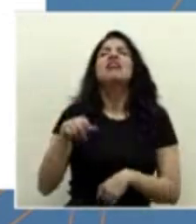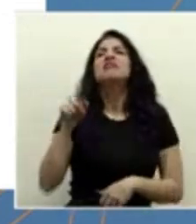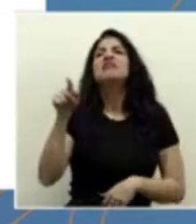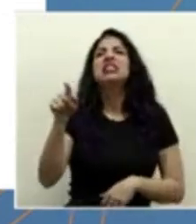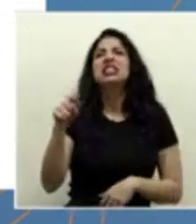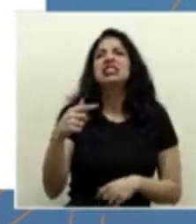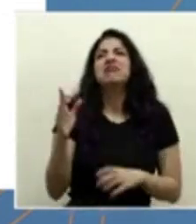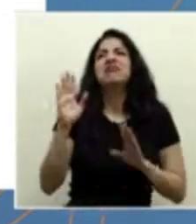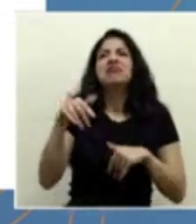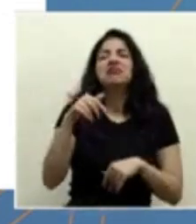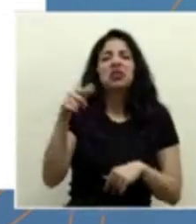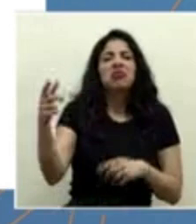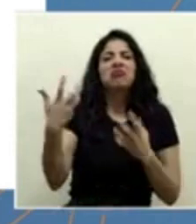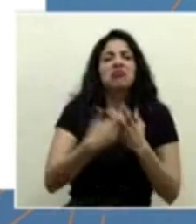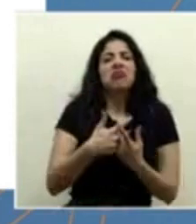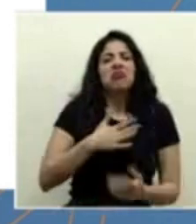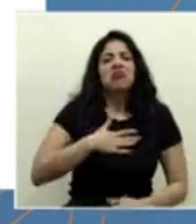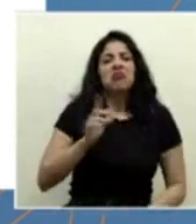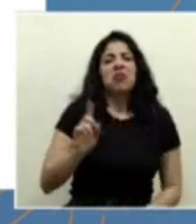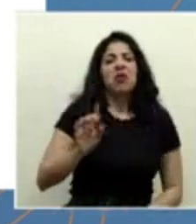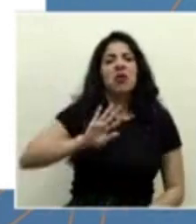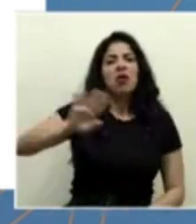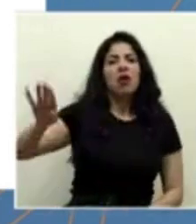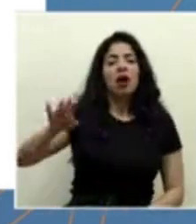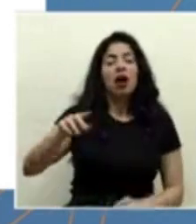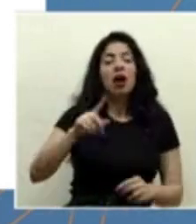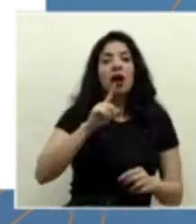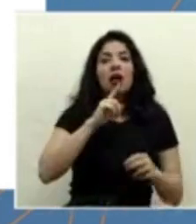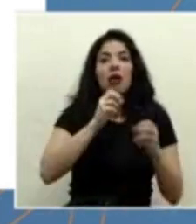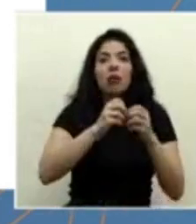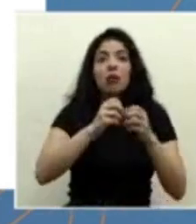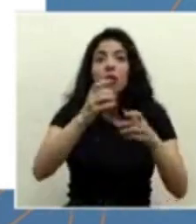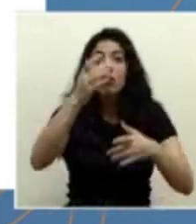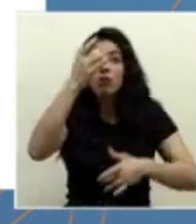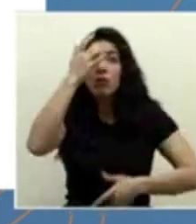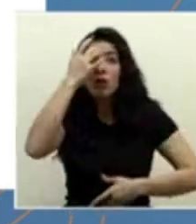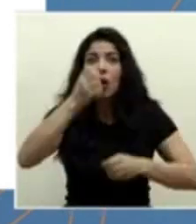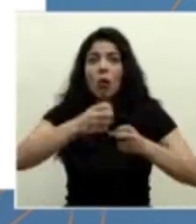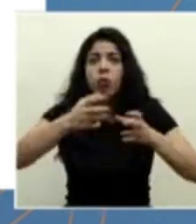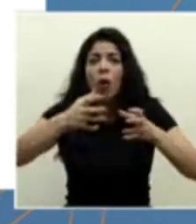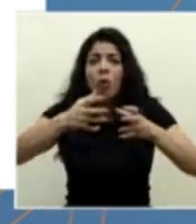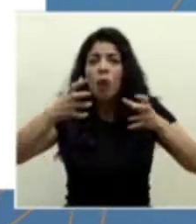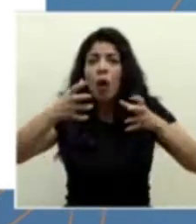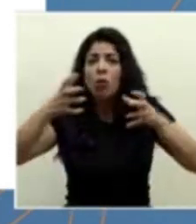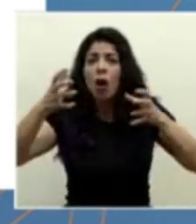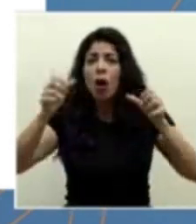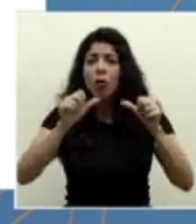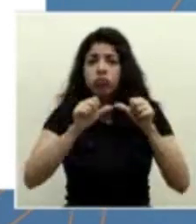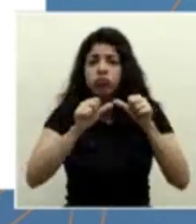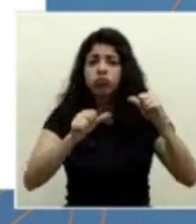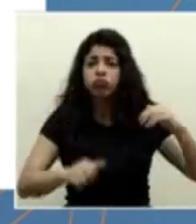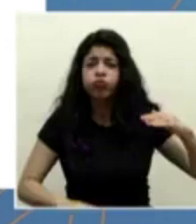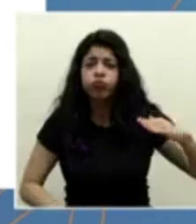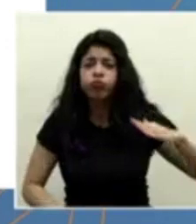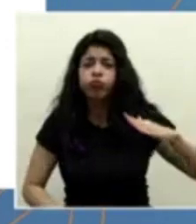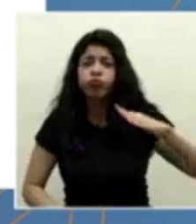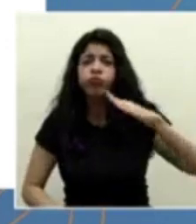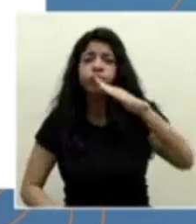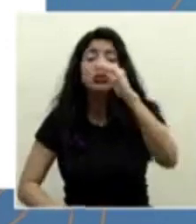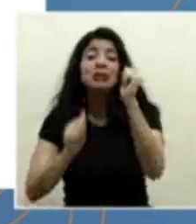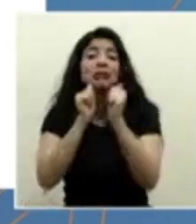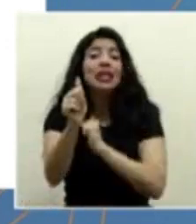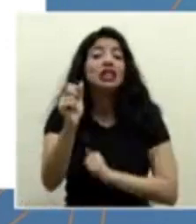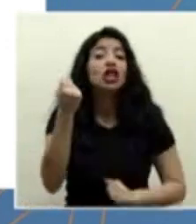es con nosotros, empieza a aumentar los casos activos de forma sostenida y llegamos a superar los